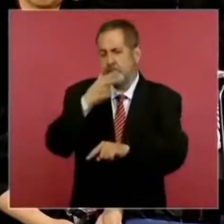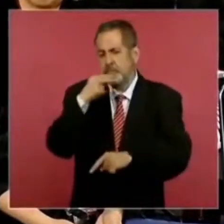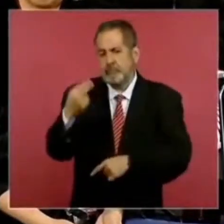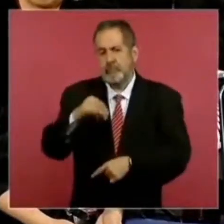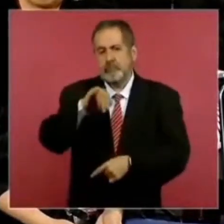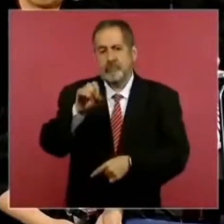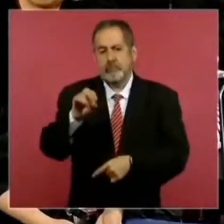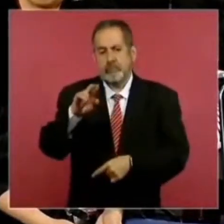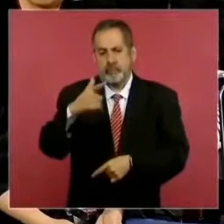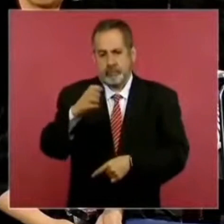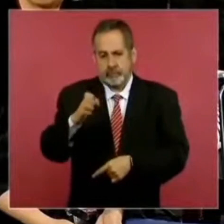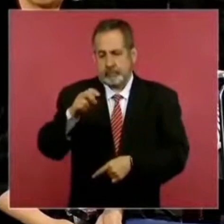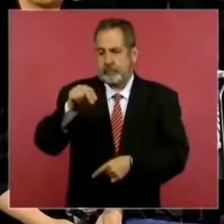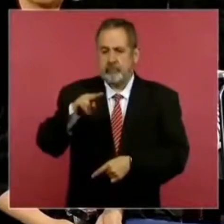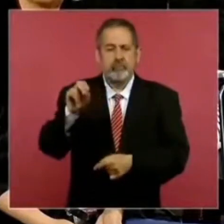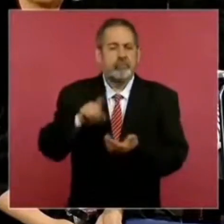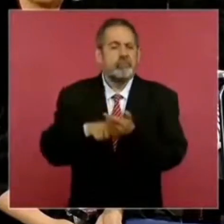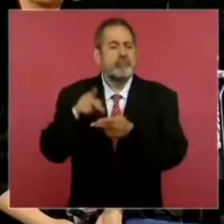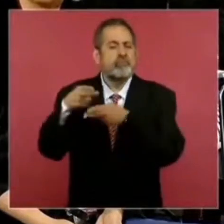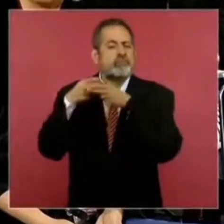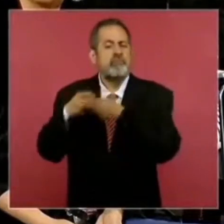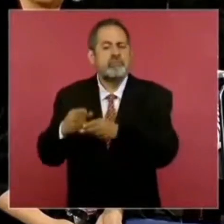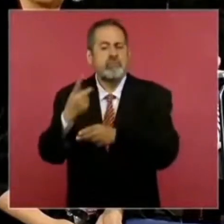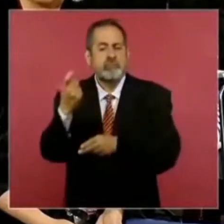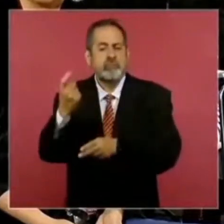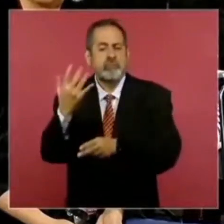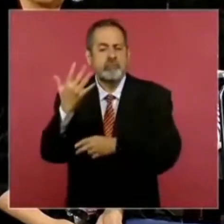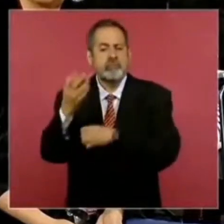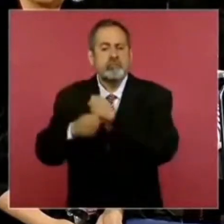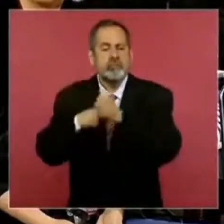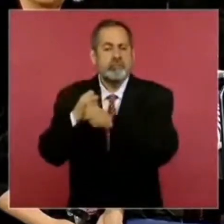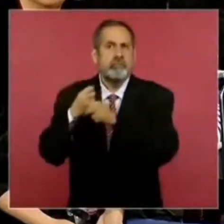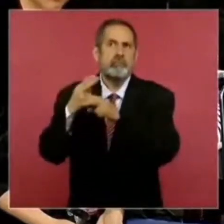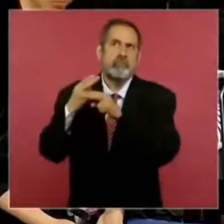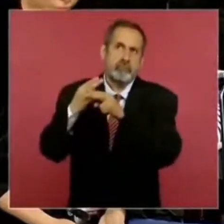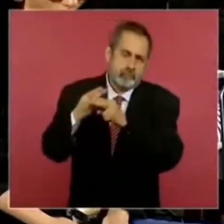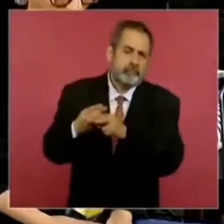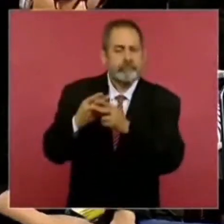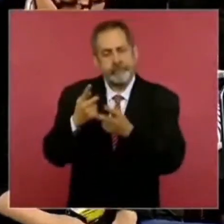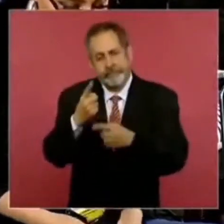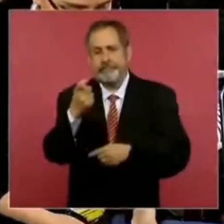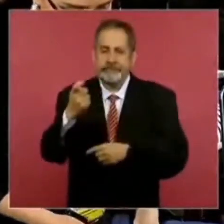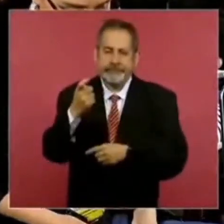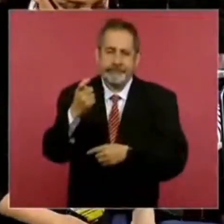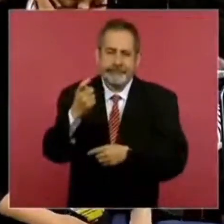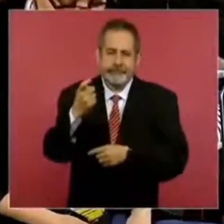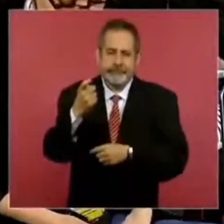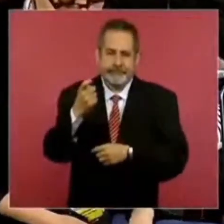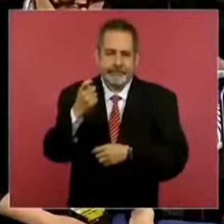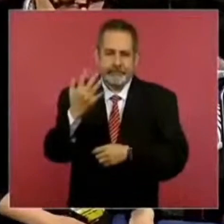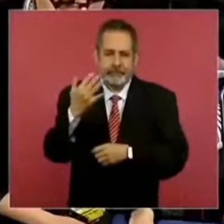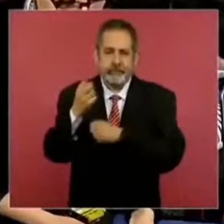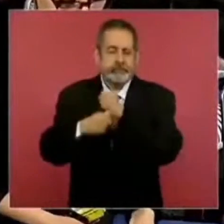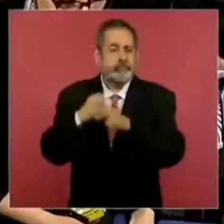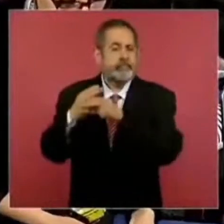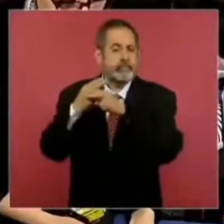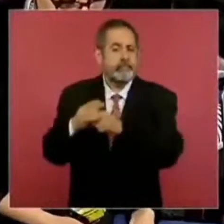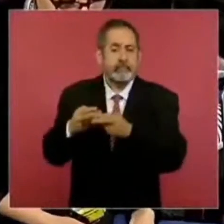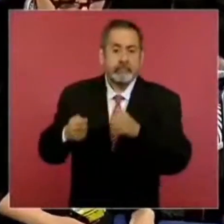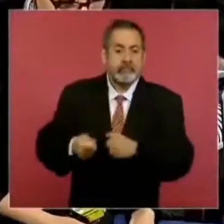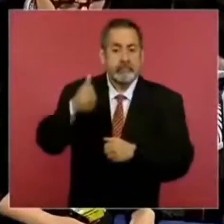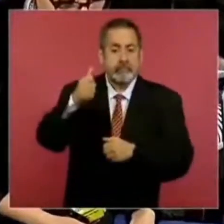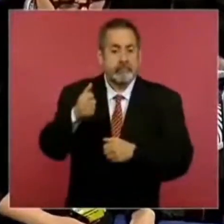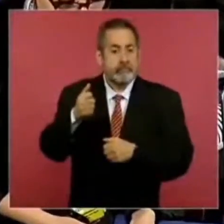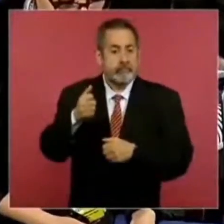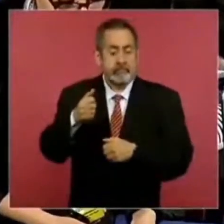Nuño, por el aniversario del 150 aniversario, perdón, del 150 aniversario de la primera red